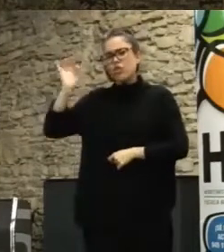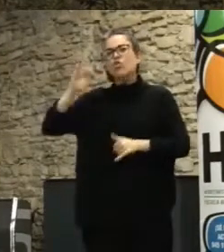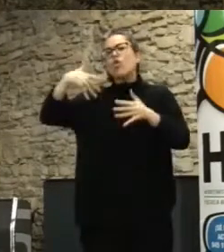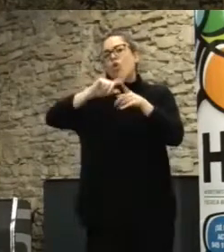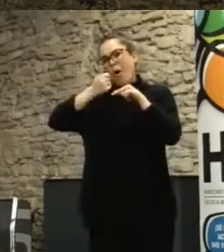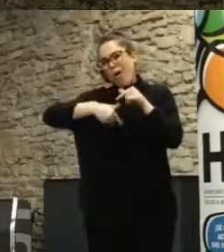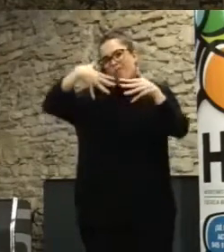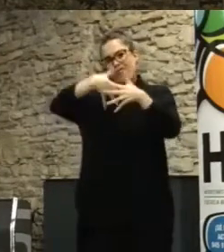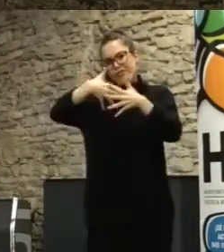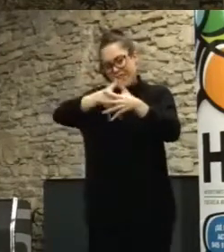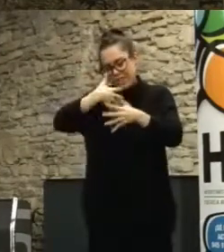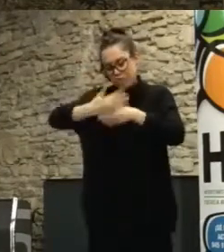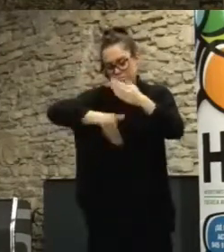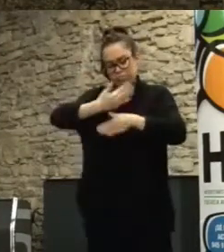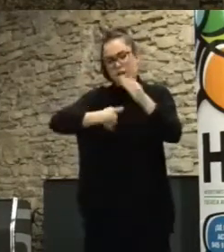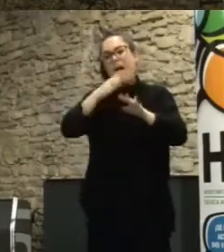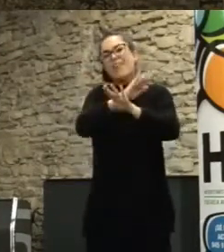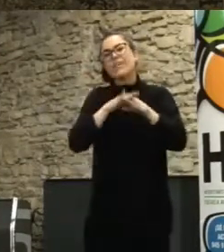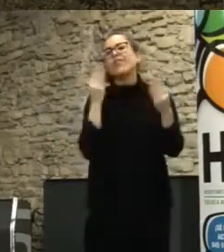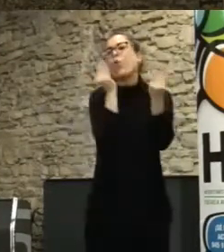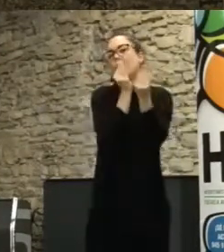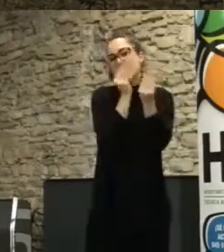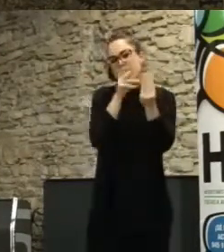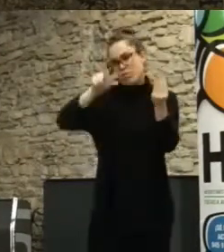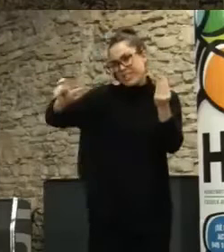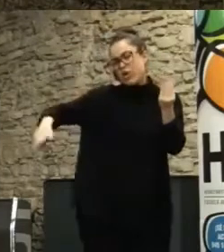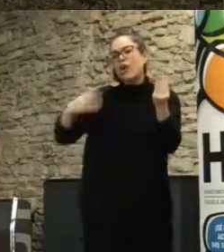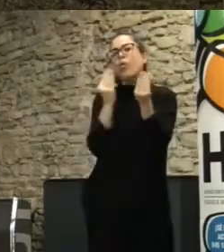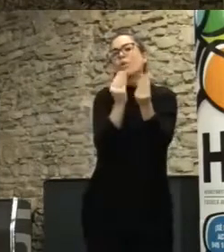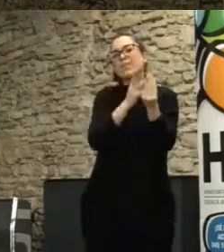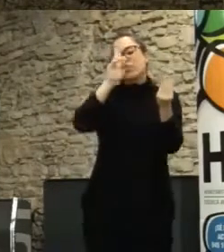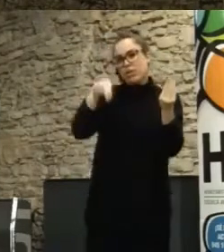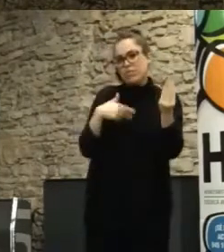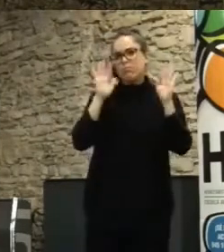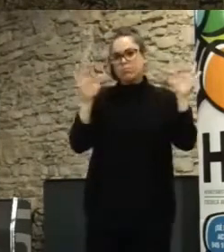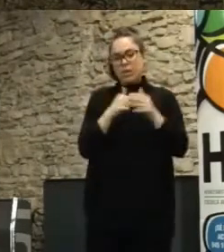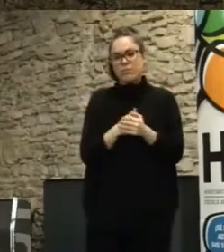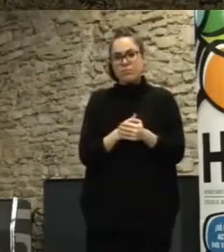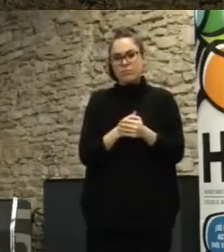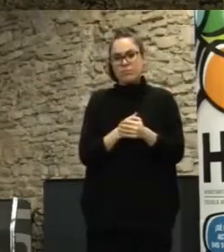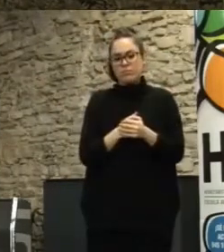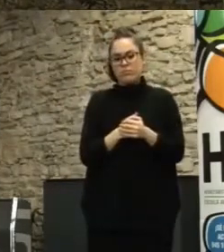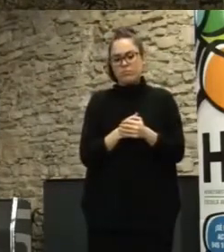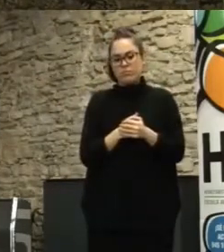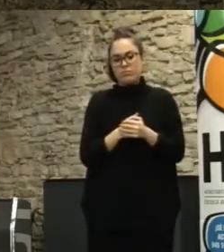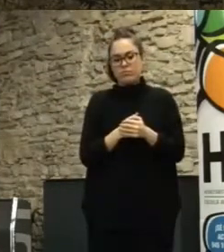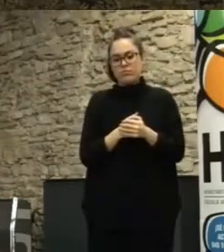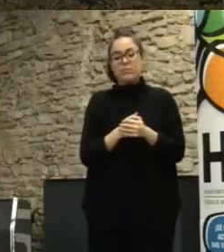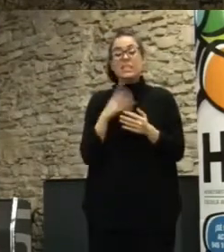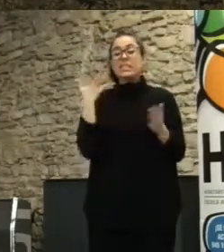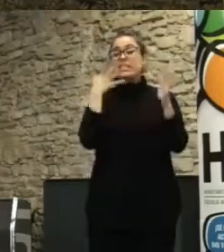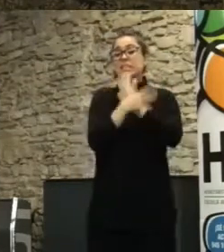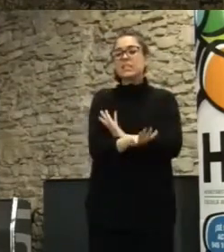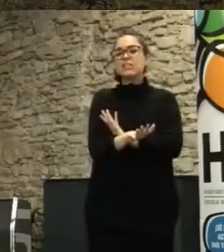decir, que todo es un mecanismo que complementa a otro, ¿no? Es la clase política, es decir, que hay espacios vinculantes y